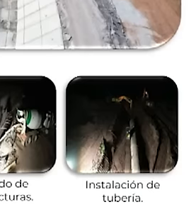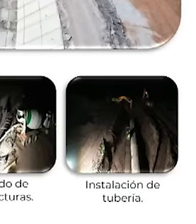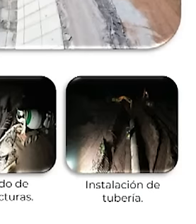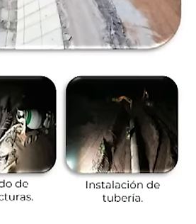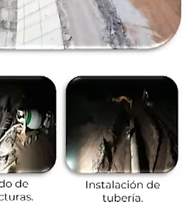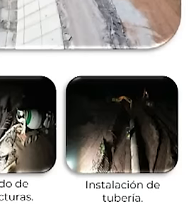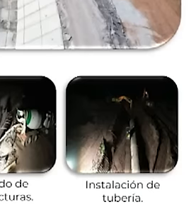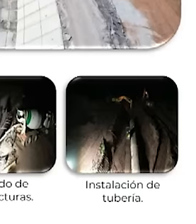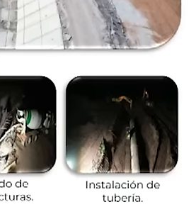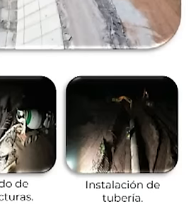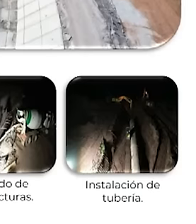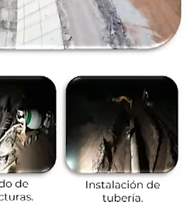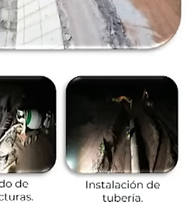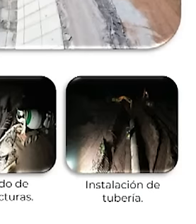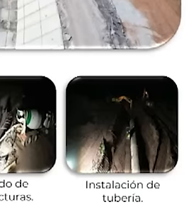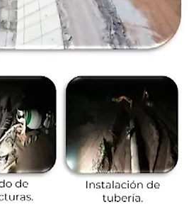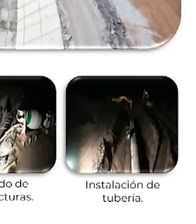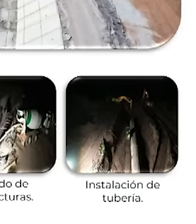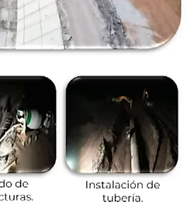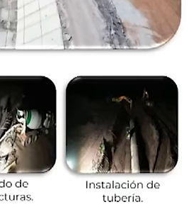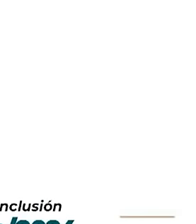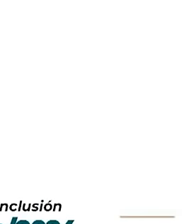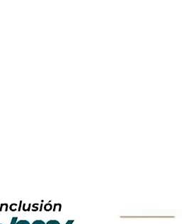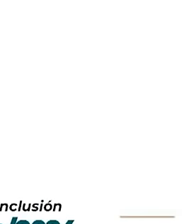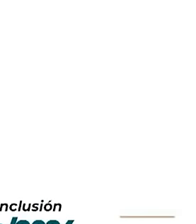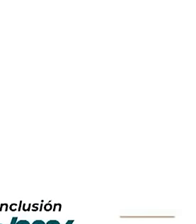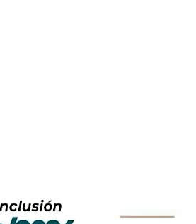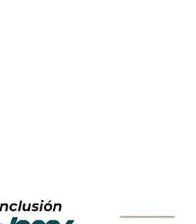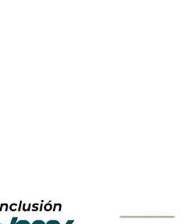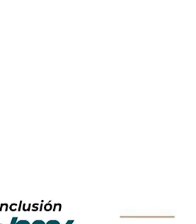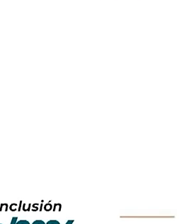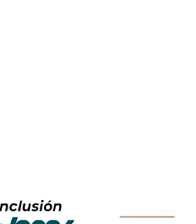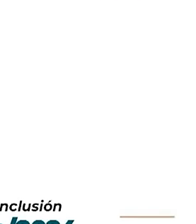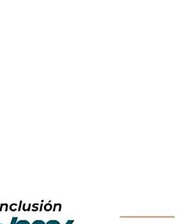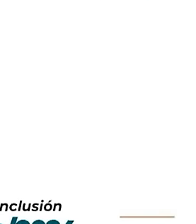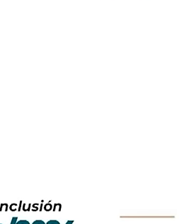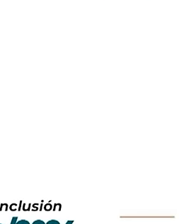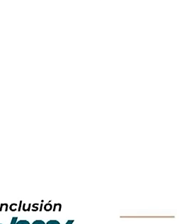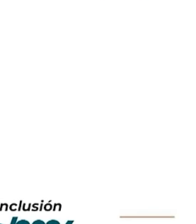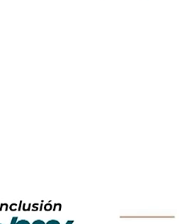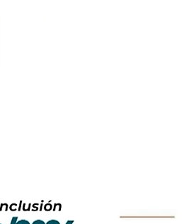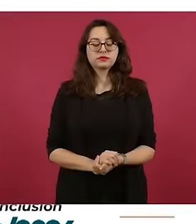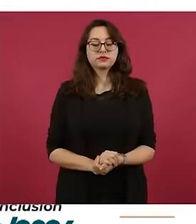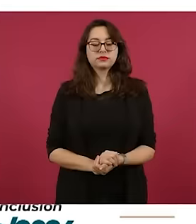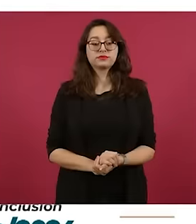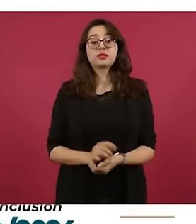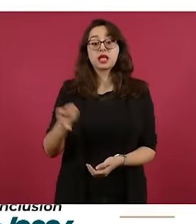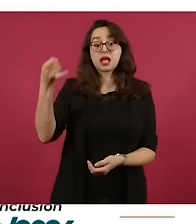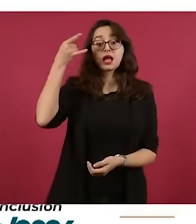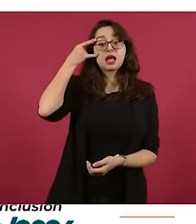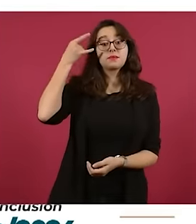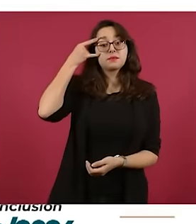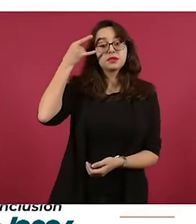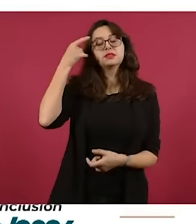El Acueducto López Mateos en Expujil, Campeche, también a cargo de la Secretaría de la Defensa,